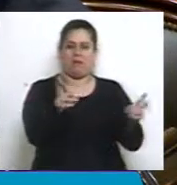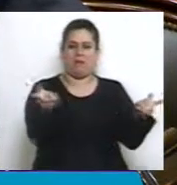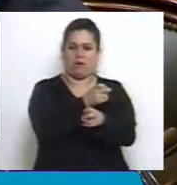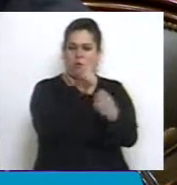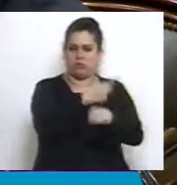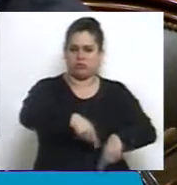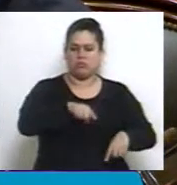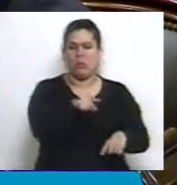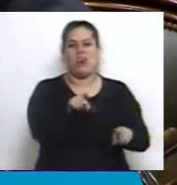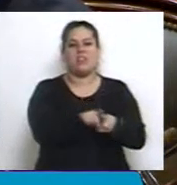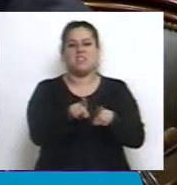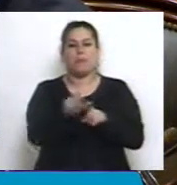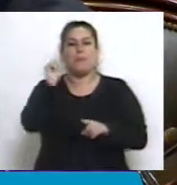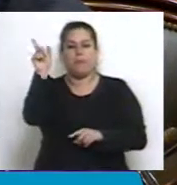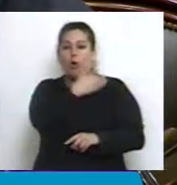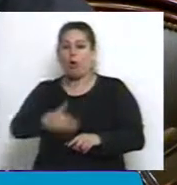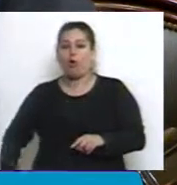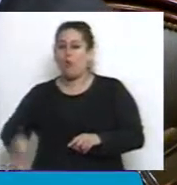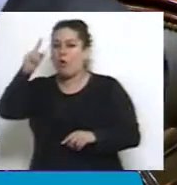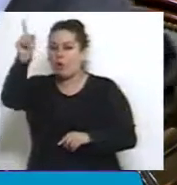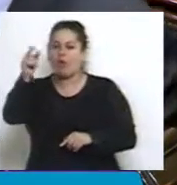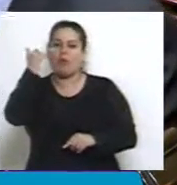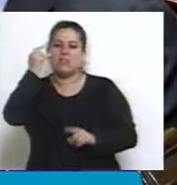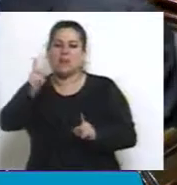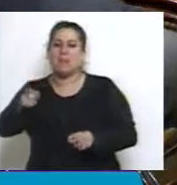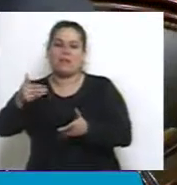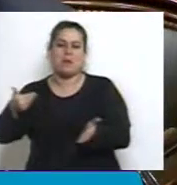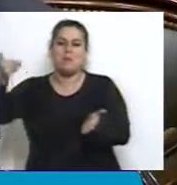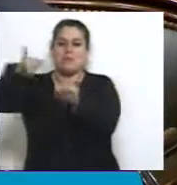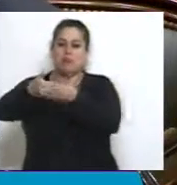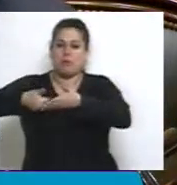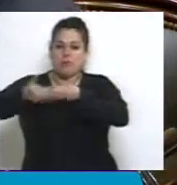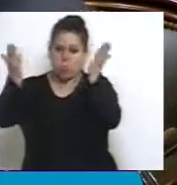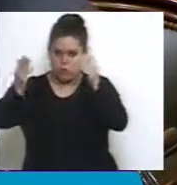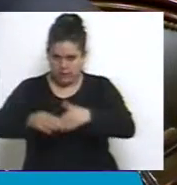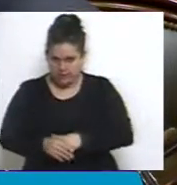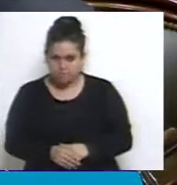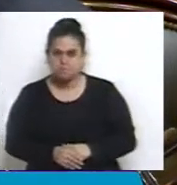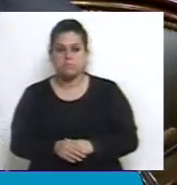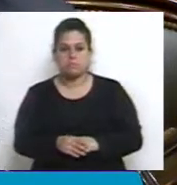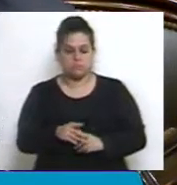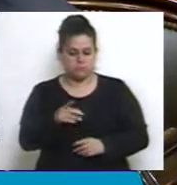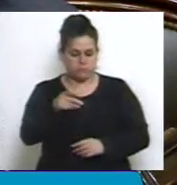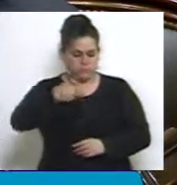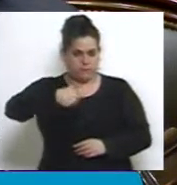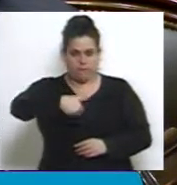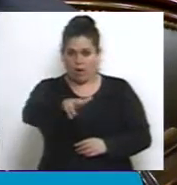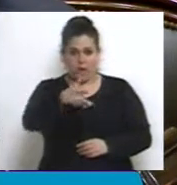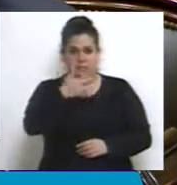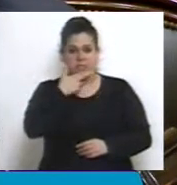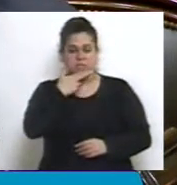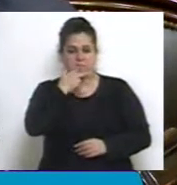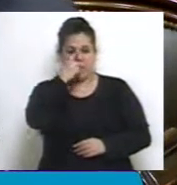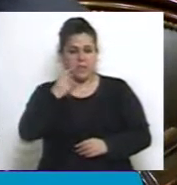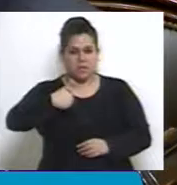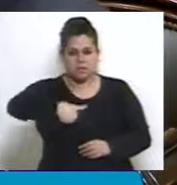programa general de gobierno y al plan de inversiones públicas. A nadie escapa que estamos a 17 días de las próximas elecciones